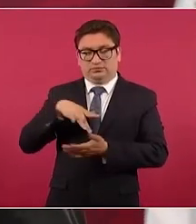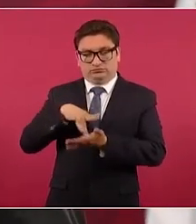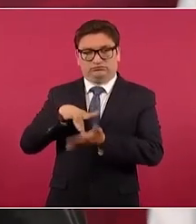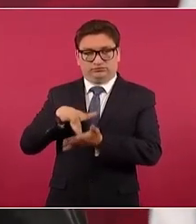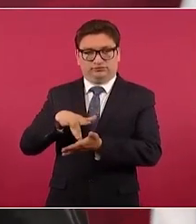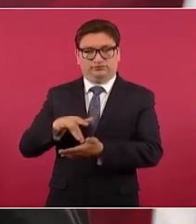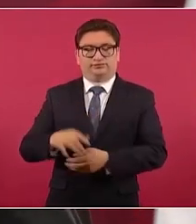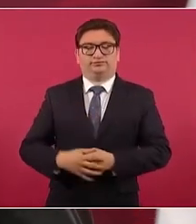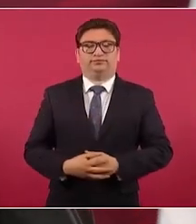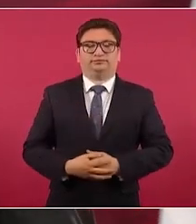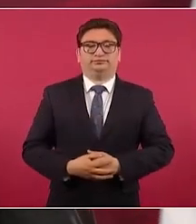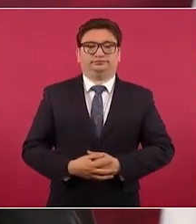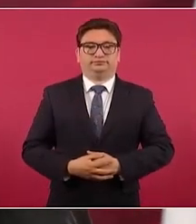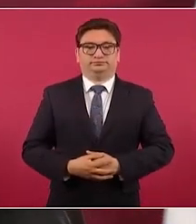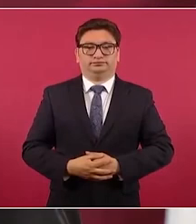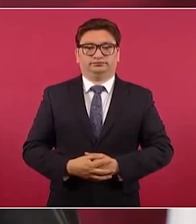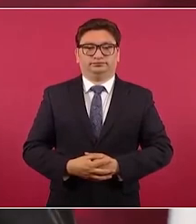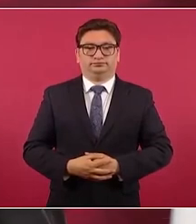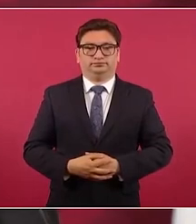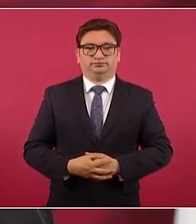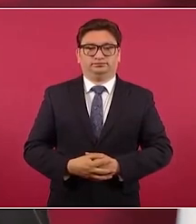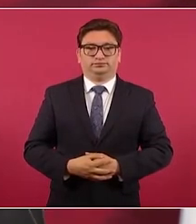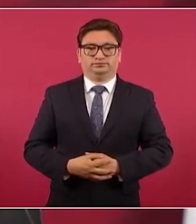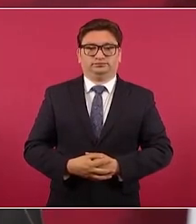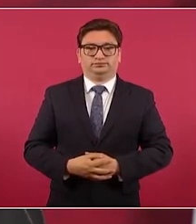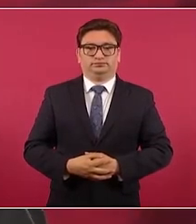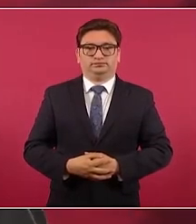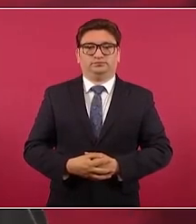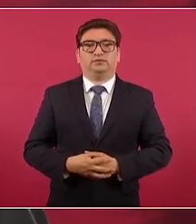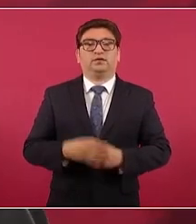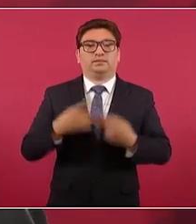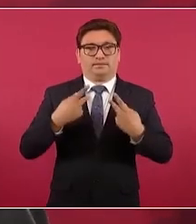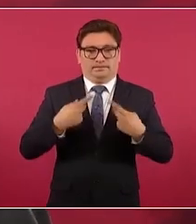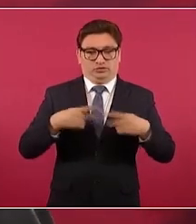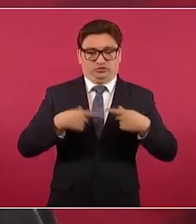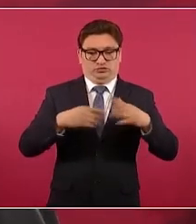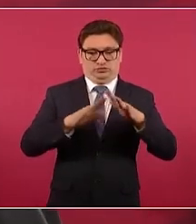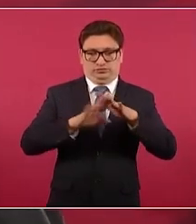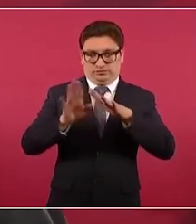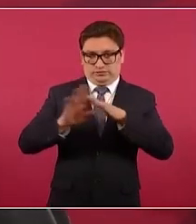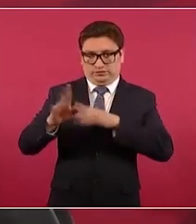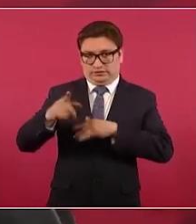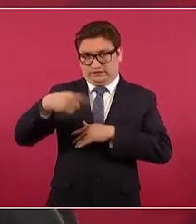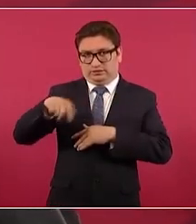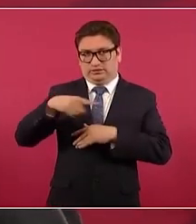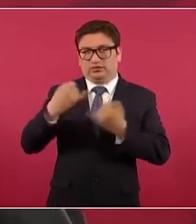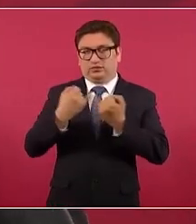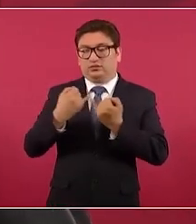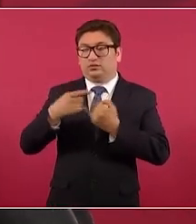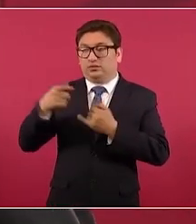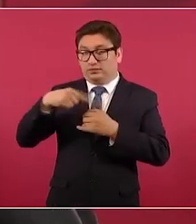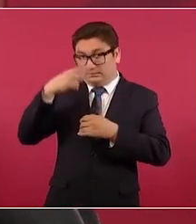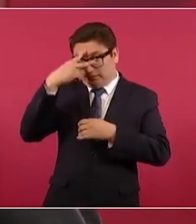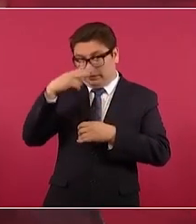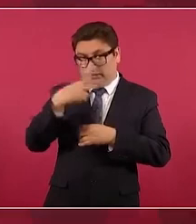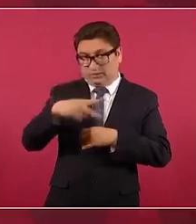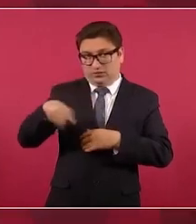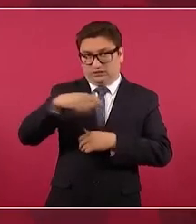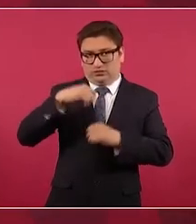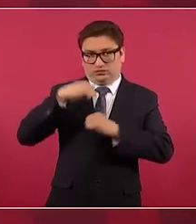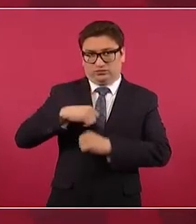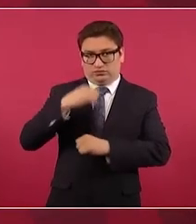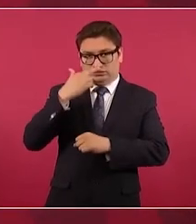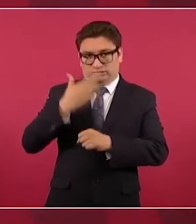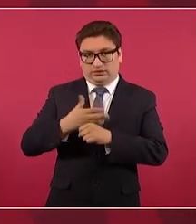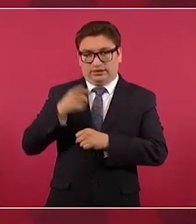Están también funcionarios de migración de México y vamos a